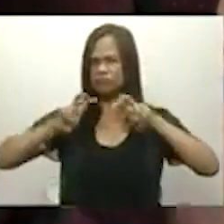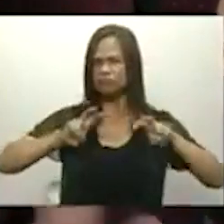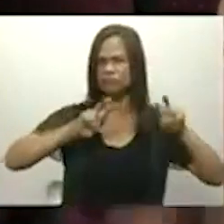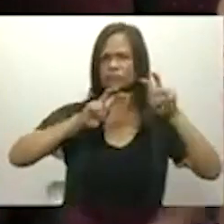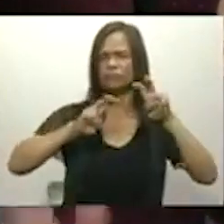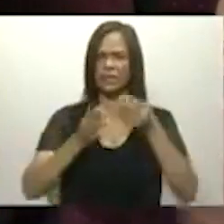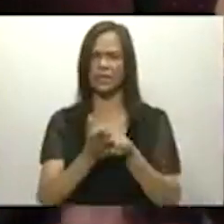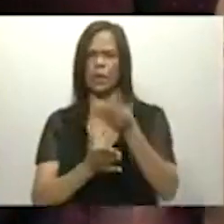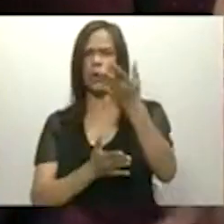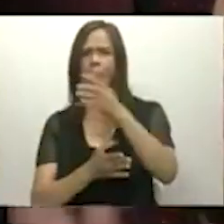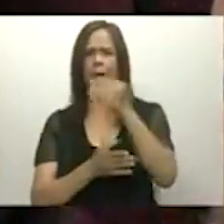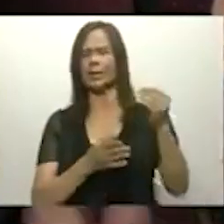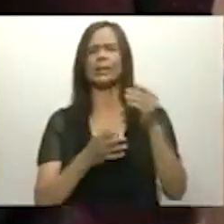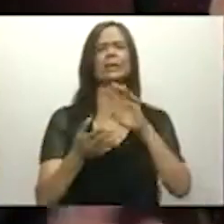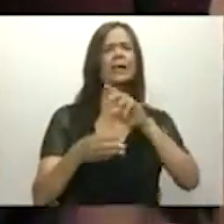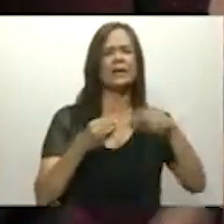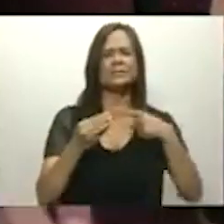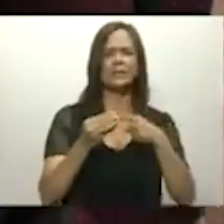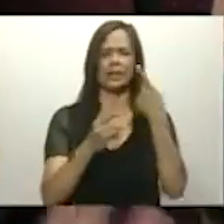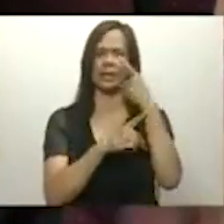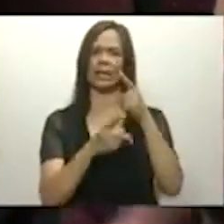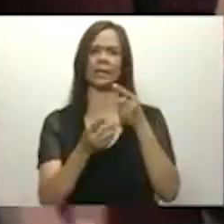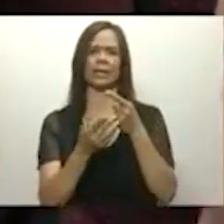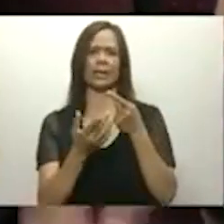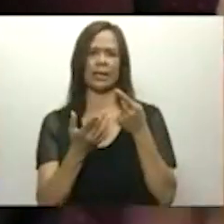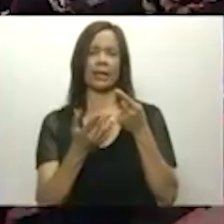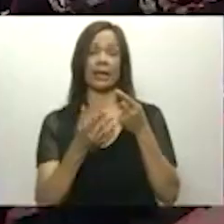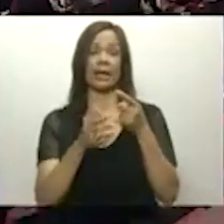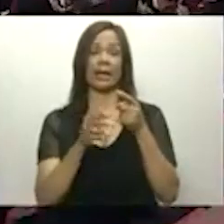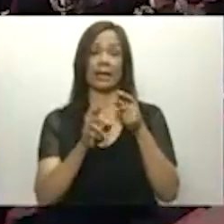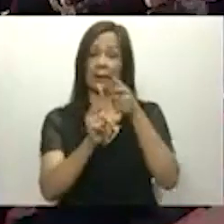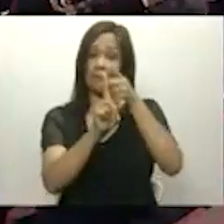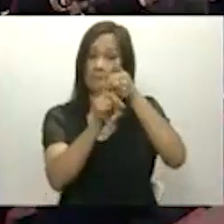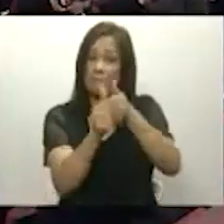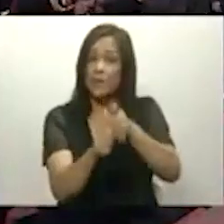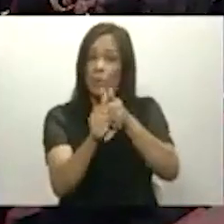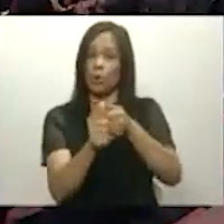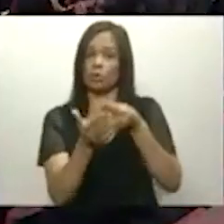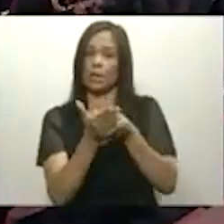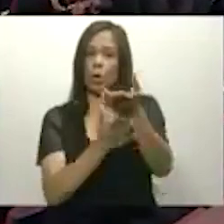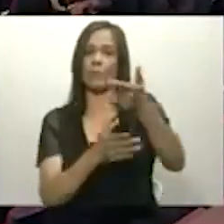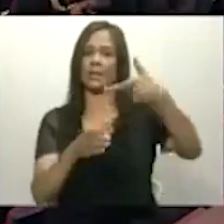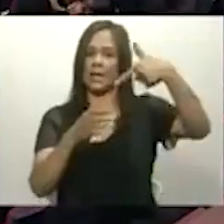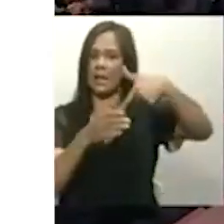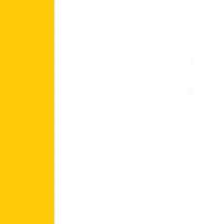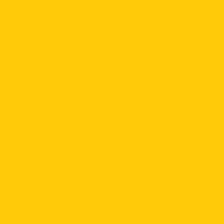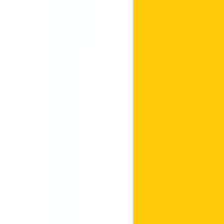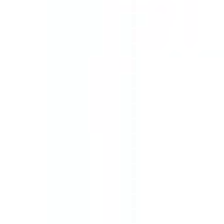estructura de costos y lo relacionado a la fijación actual de los precios de combustible.